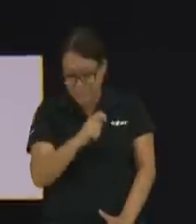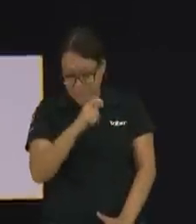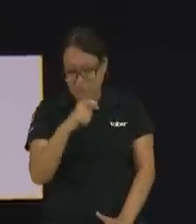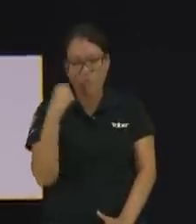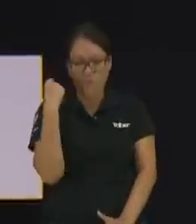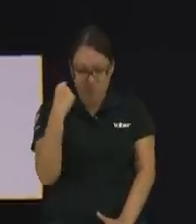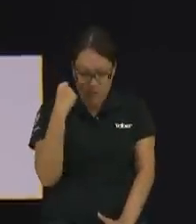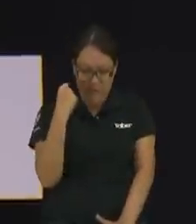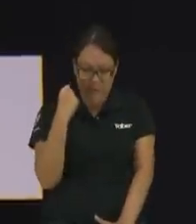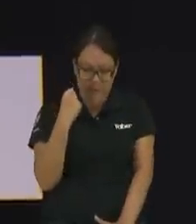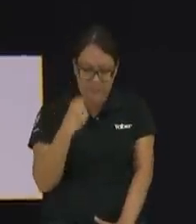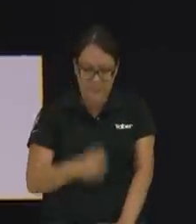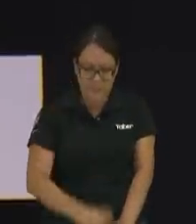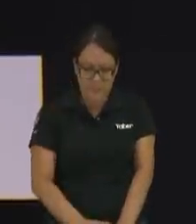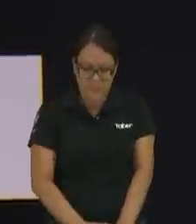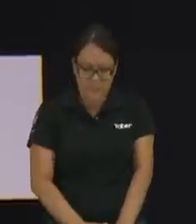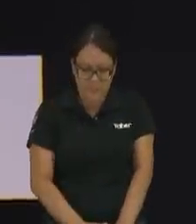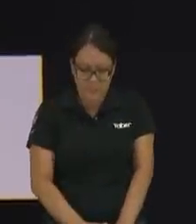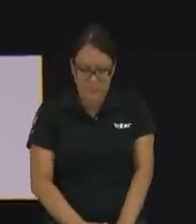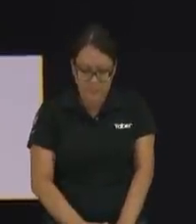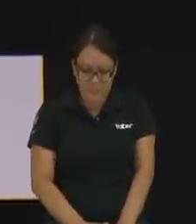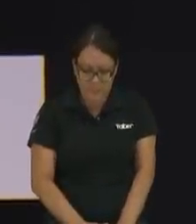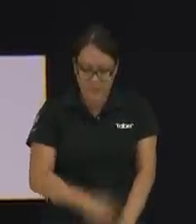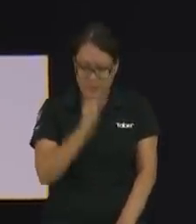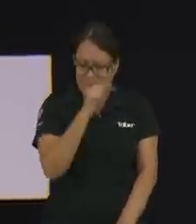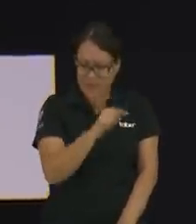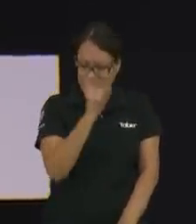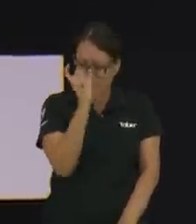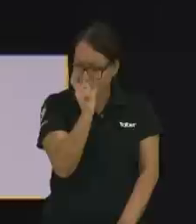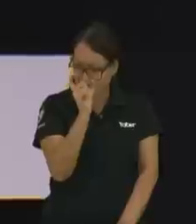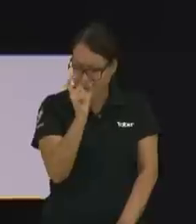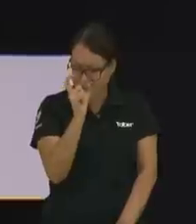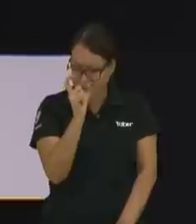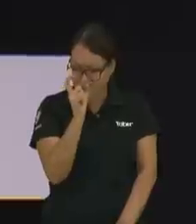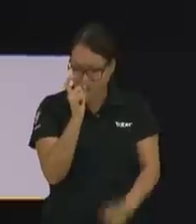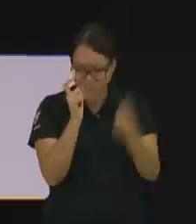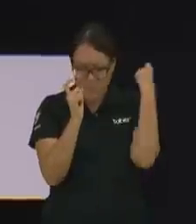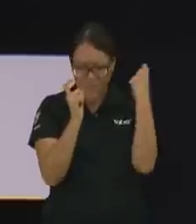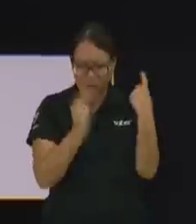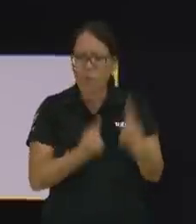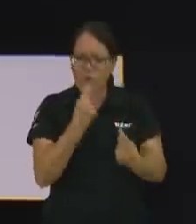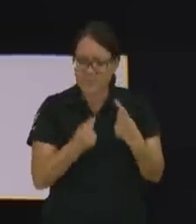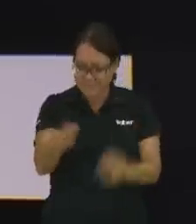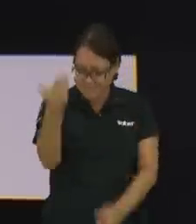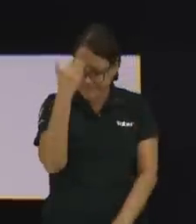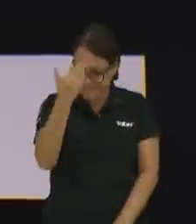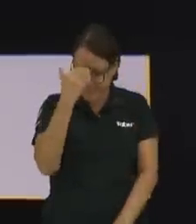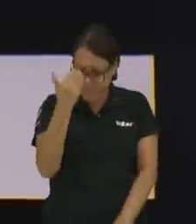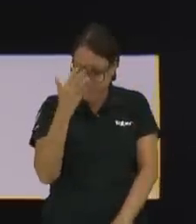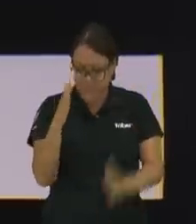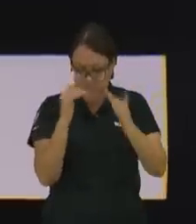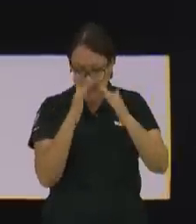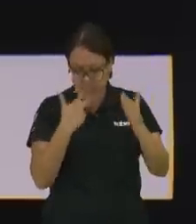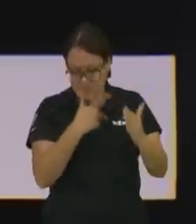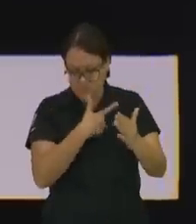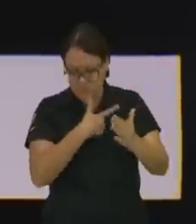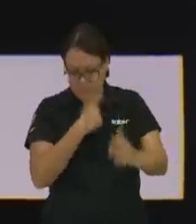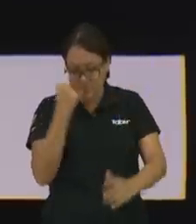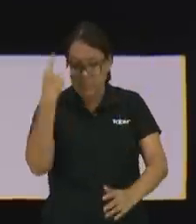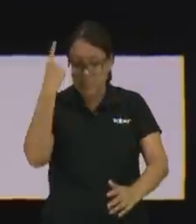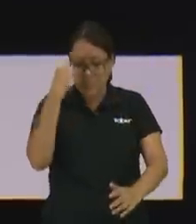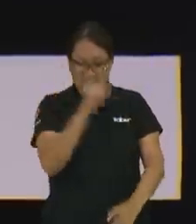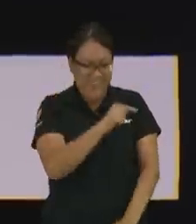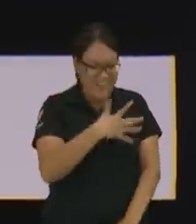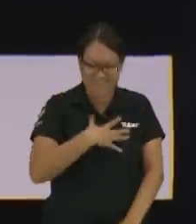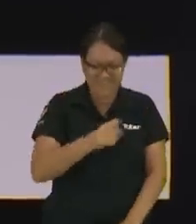fuerte Y la palabra clave es instruir Y la Hemos aprendido que si algo no nos gusta En lugar